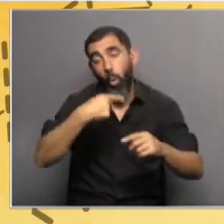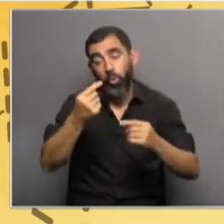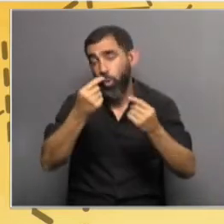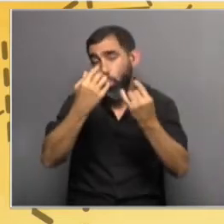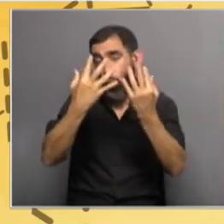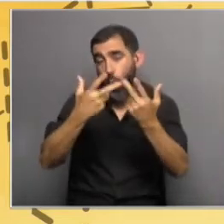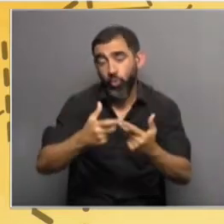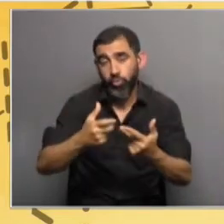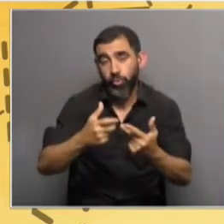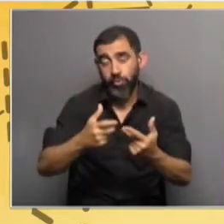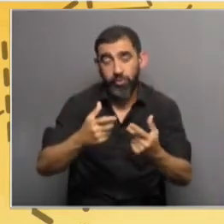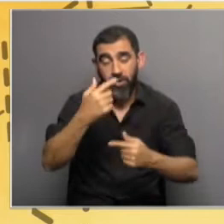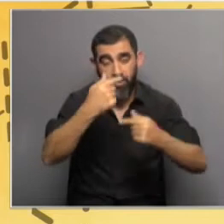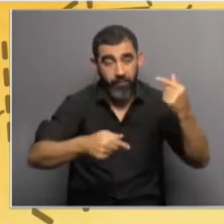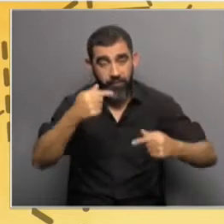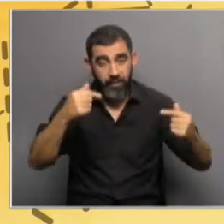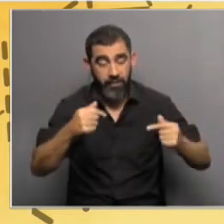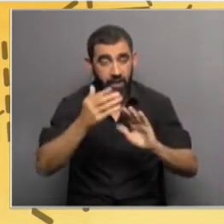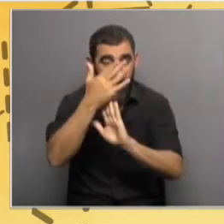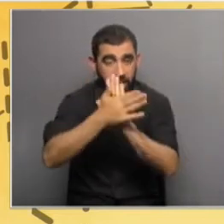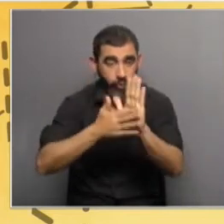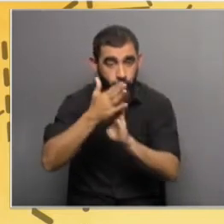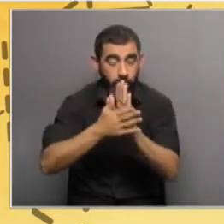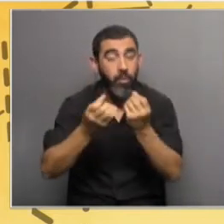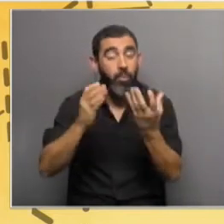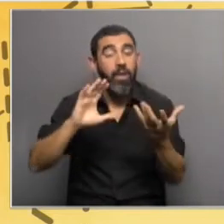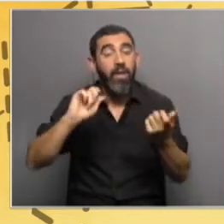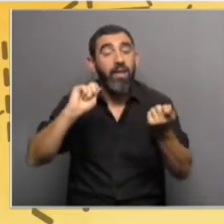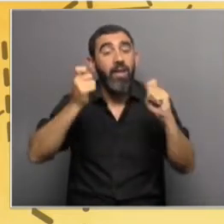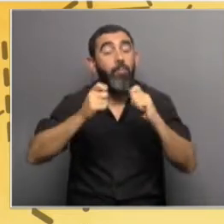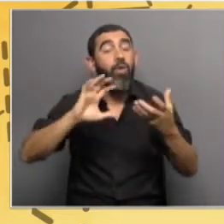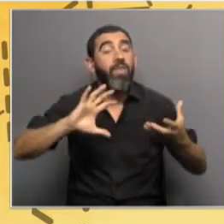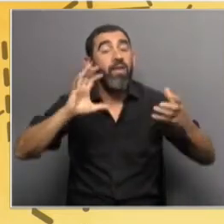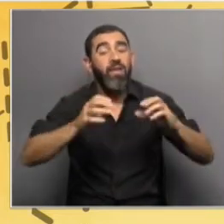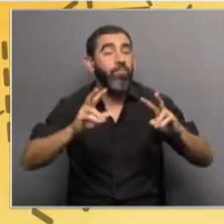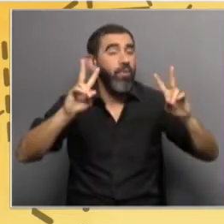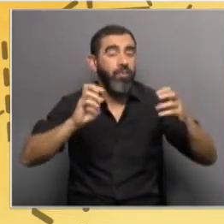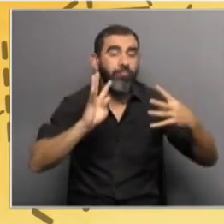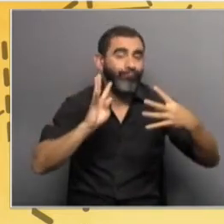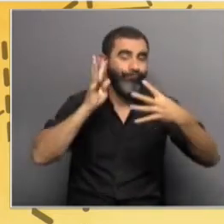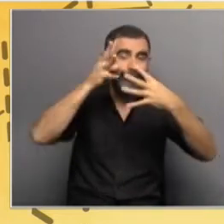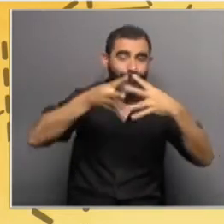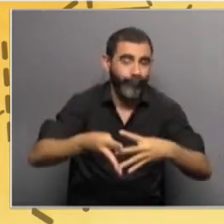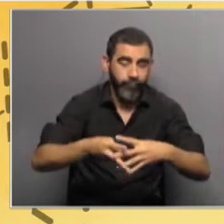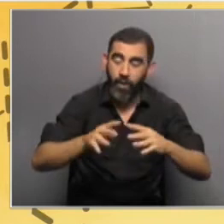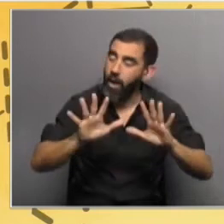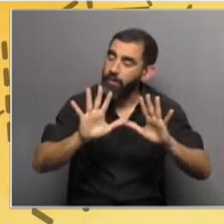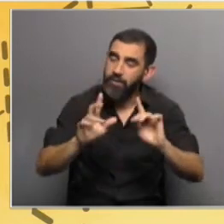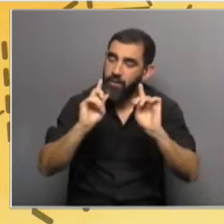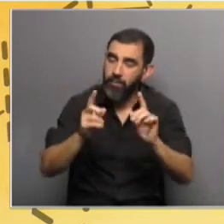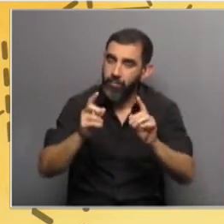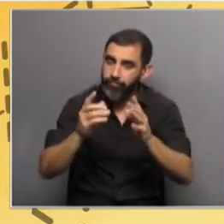sectoriales y nacionales, porque el cambio climático es un tema transversal y así lo tenemos que